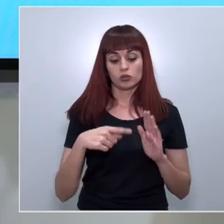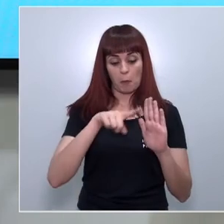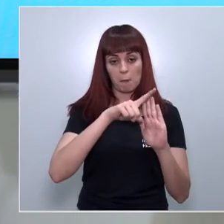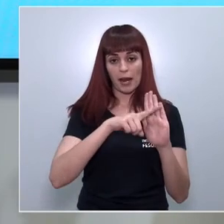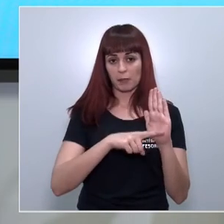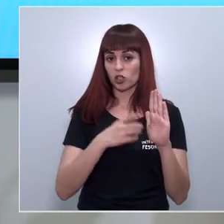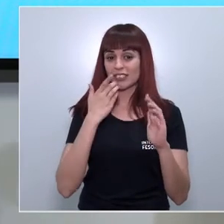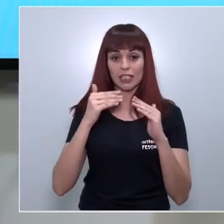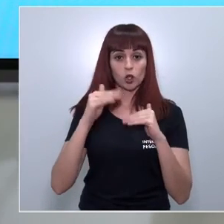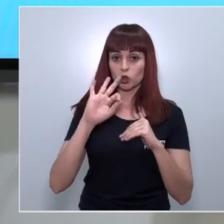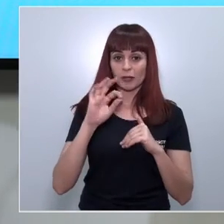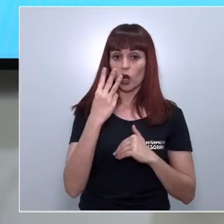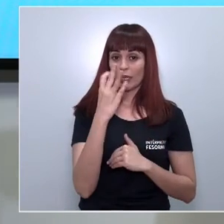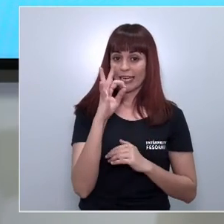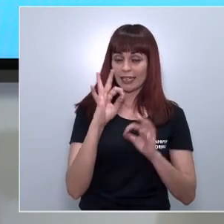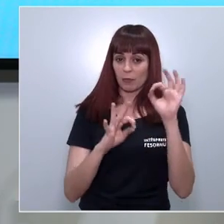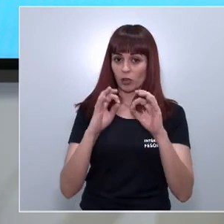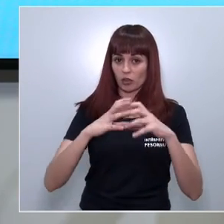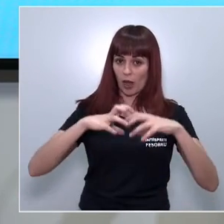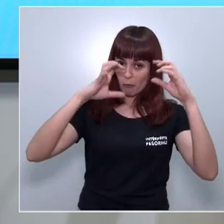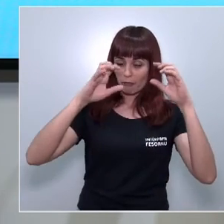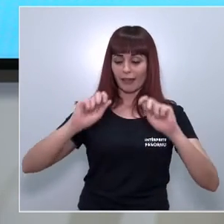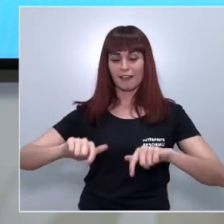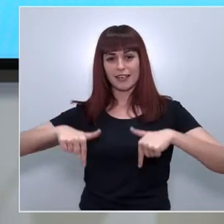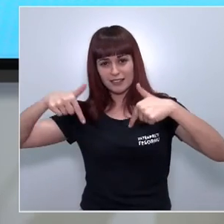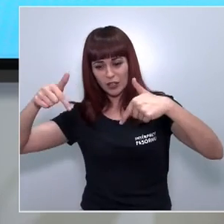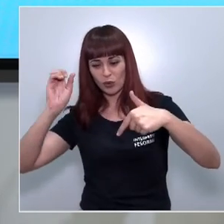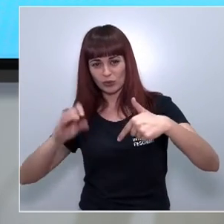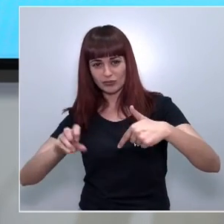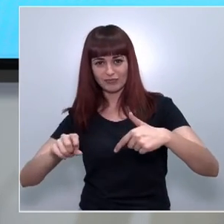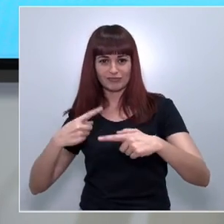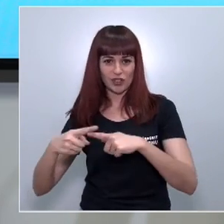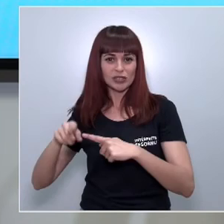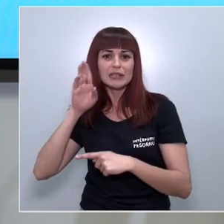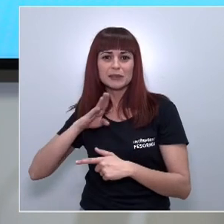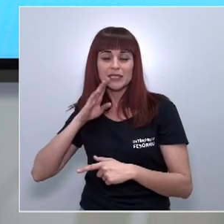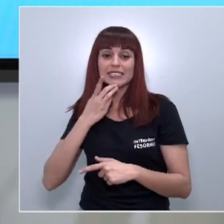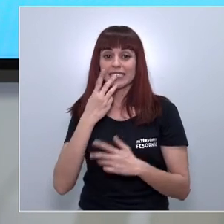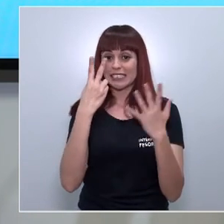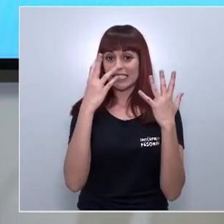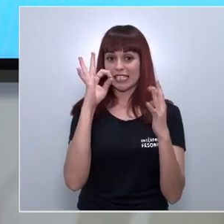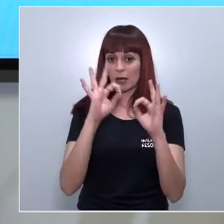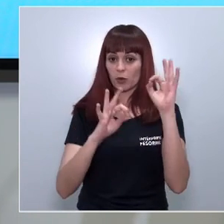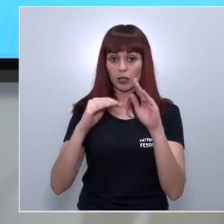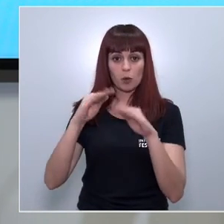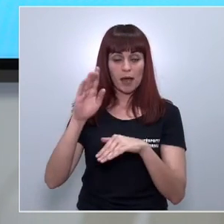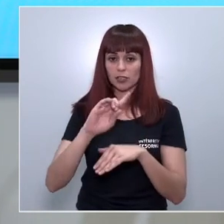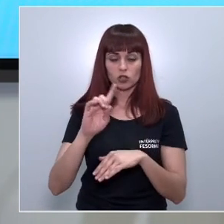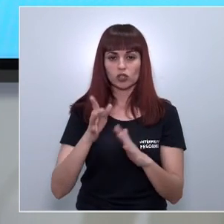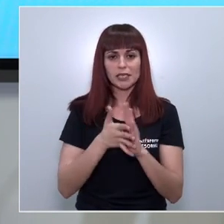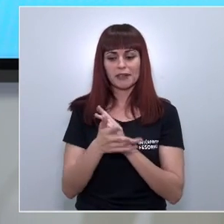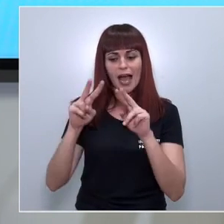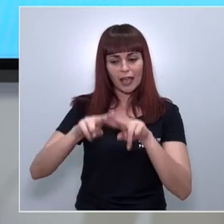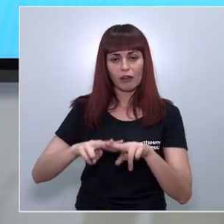mencionando el 30% de las emisiones de atmósfera de residuos vertidos etcétera siempre y cuando no se superen ese 30% no requerirán una